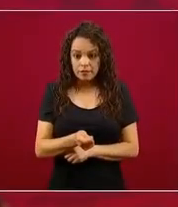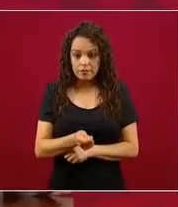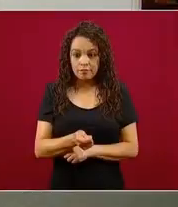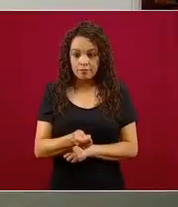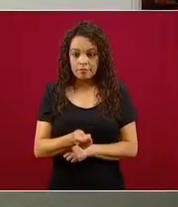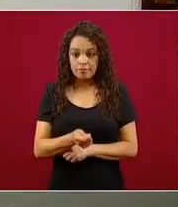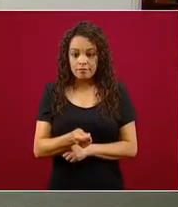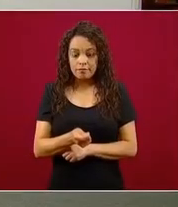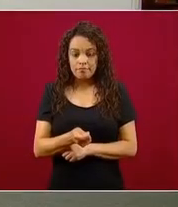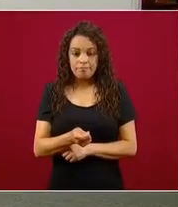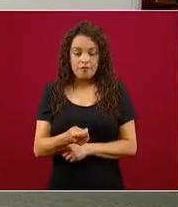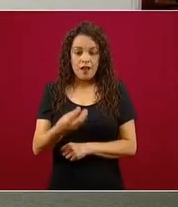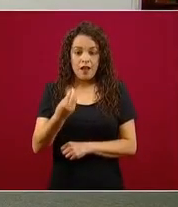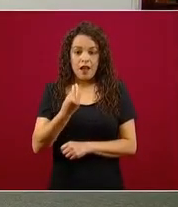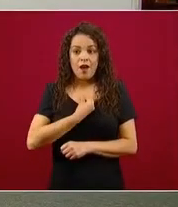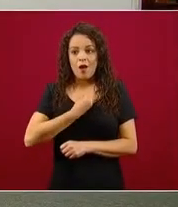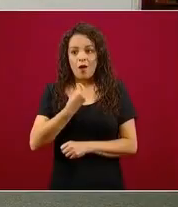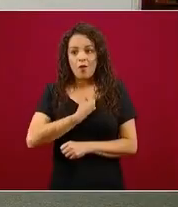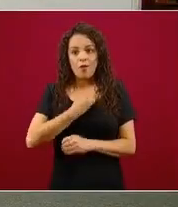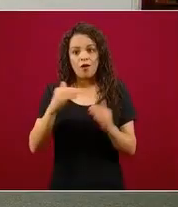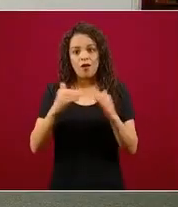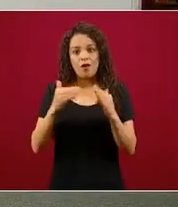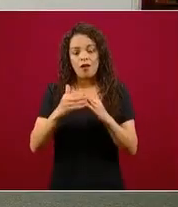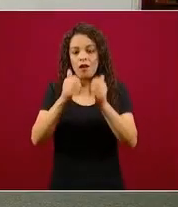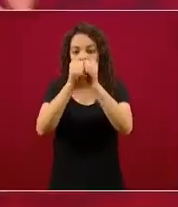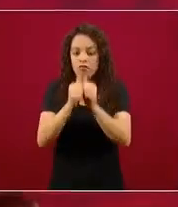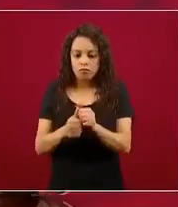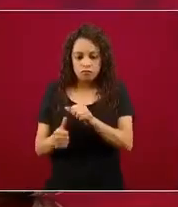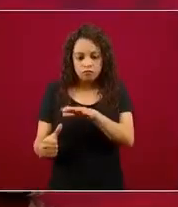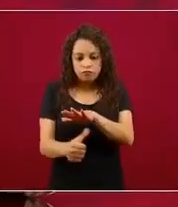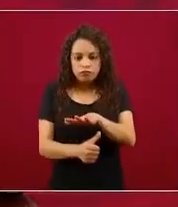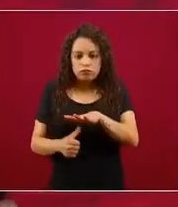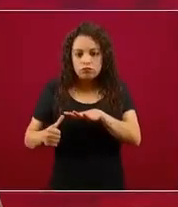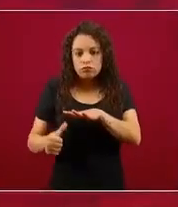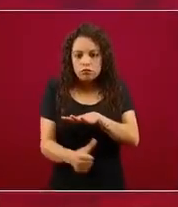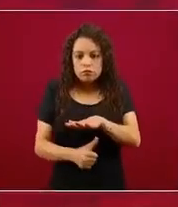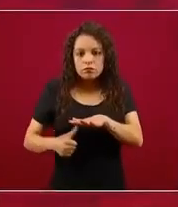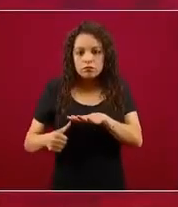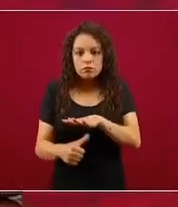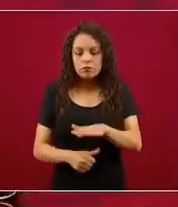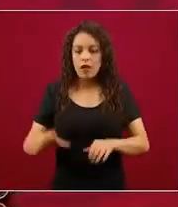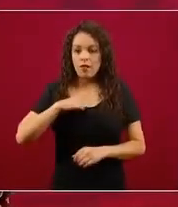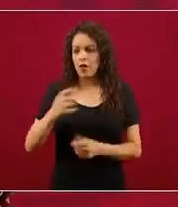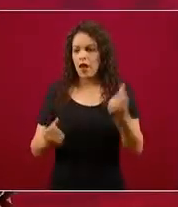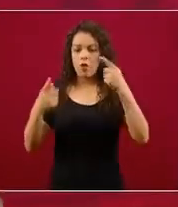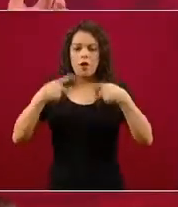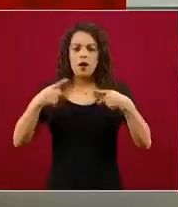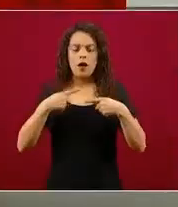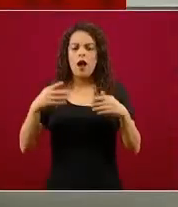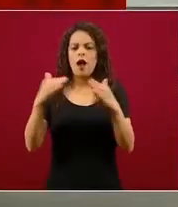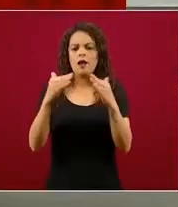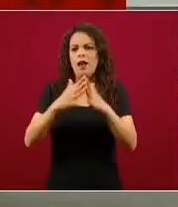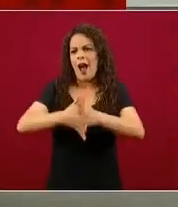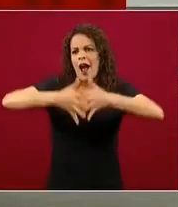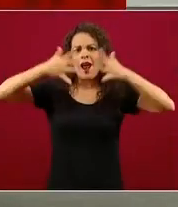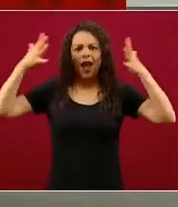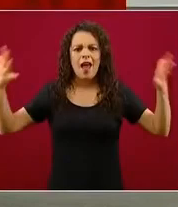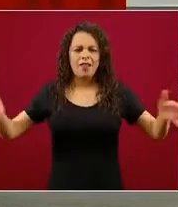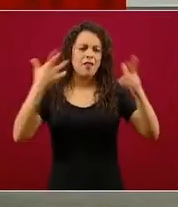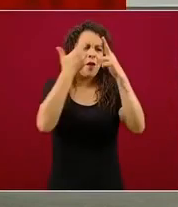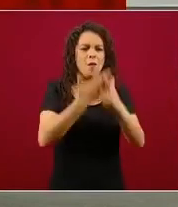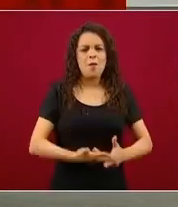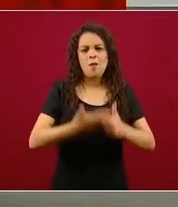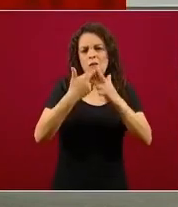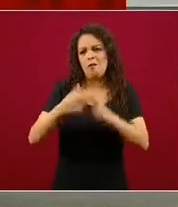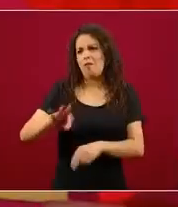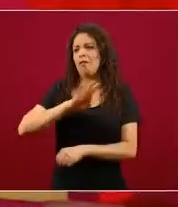el estar en casa, hay gente que vive en una casa relativamente grande, pero muchas personas viven en una casa muy pequeñita,